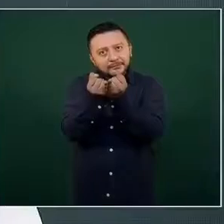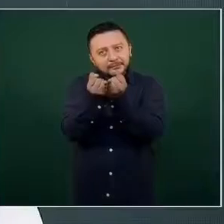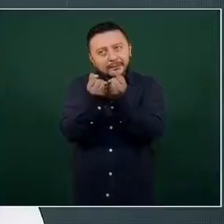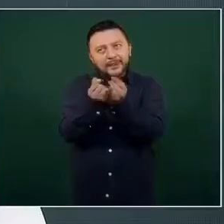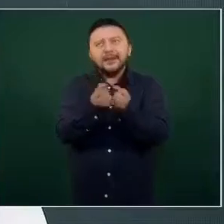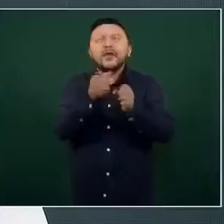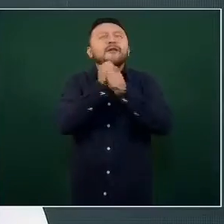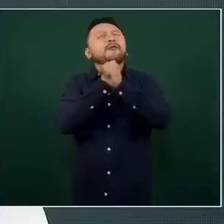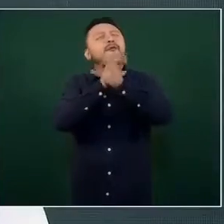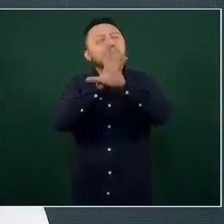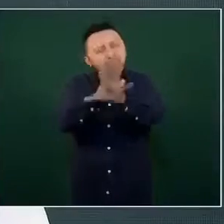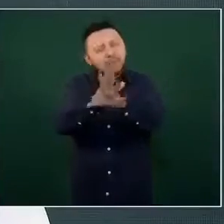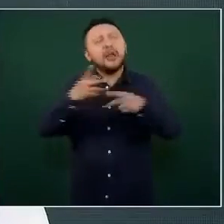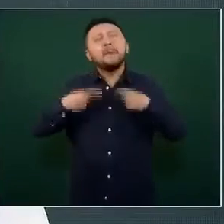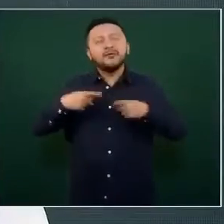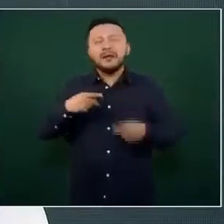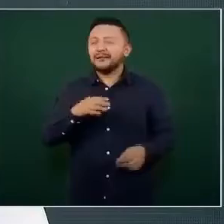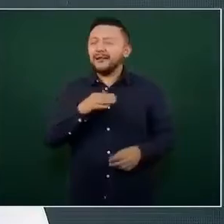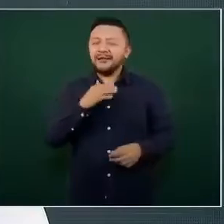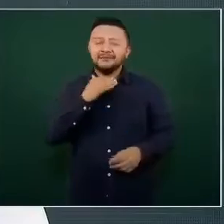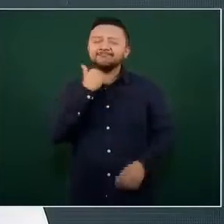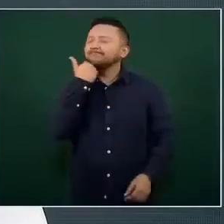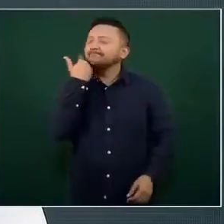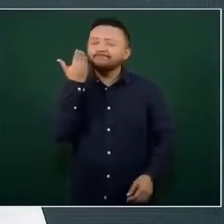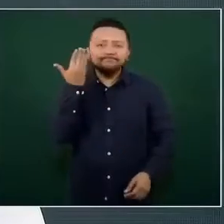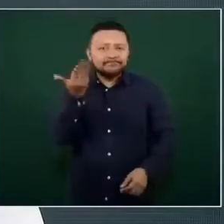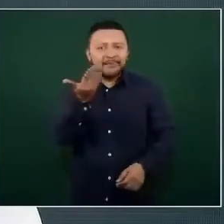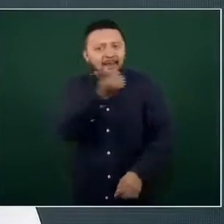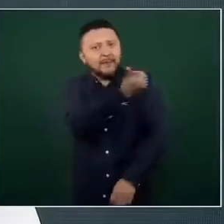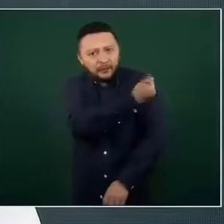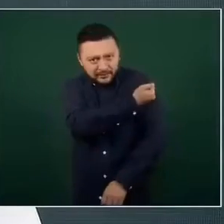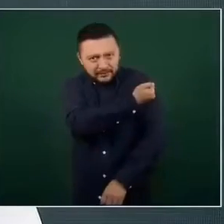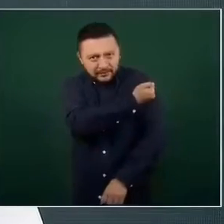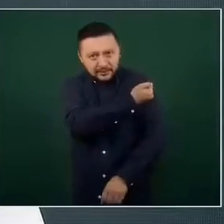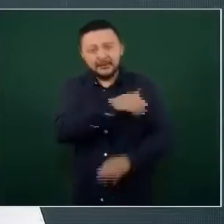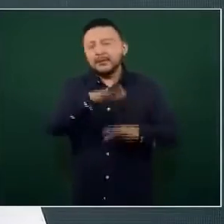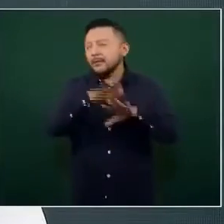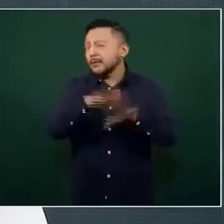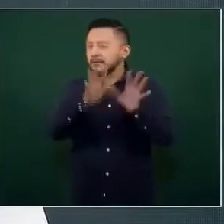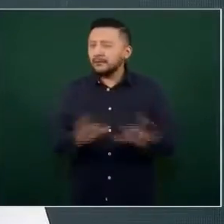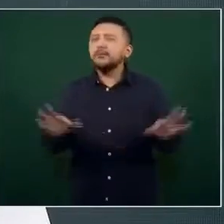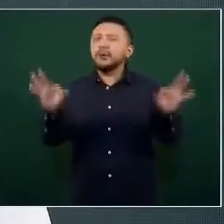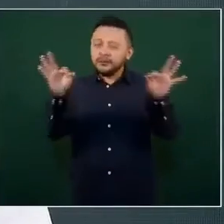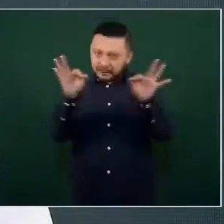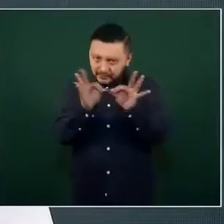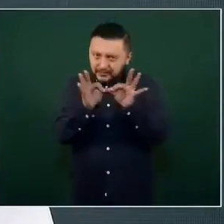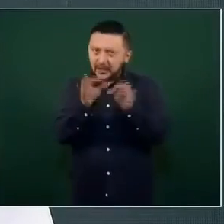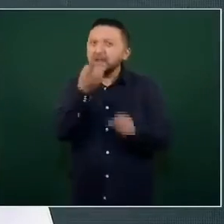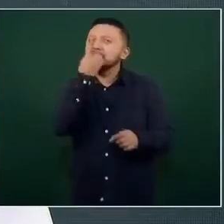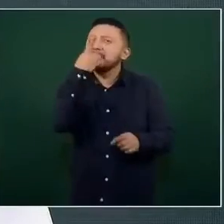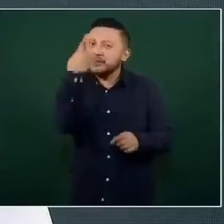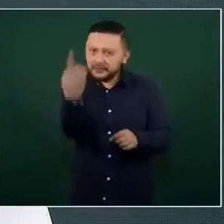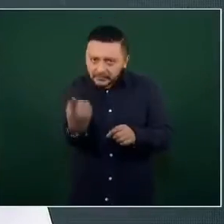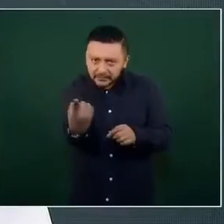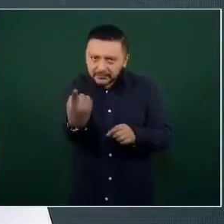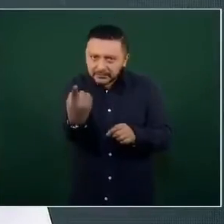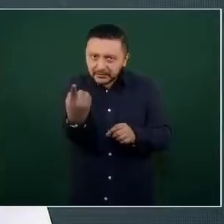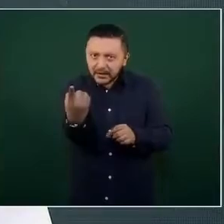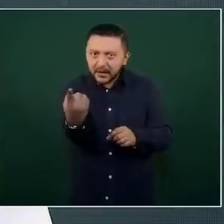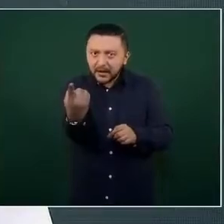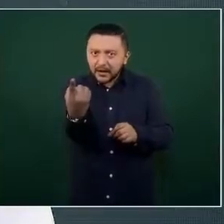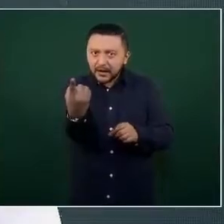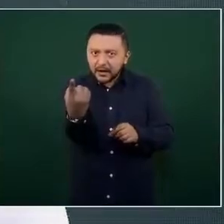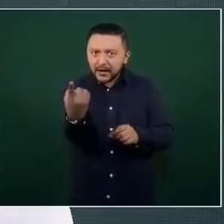no se han vacunado, el mejor argumento es de que ahora